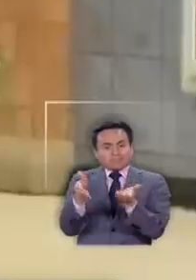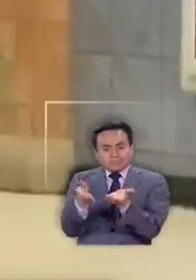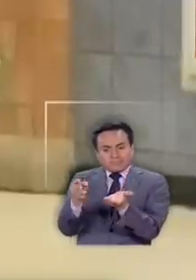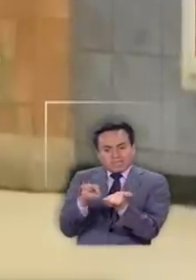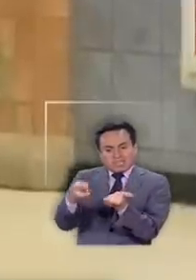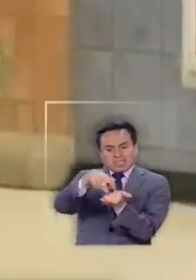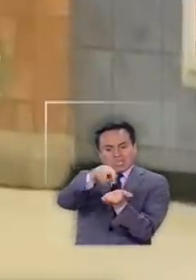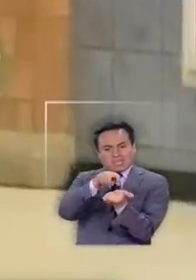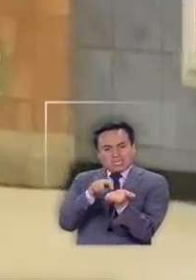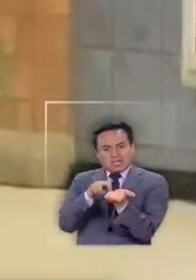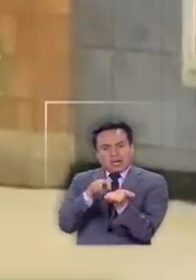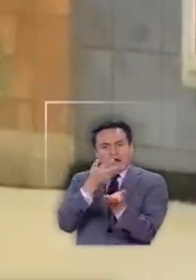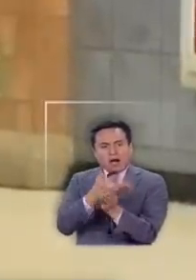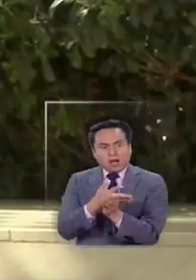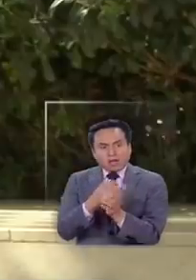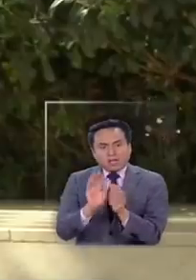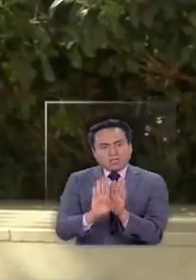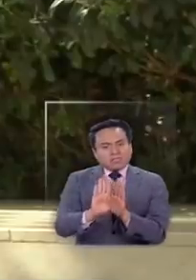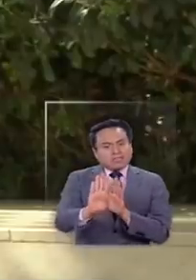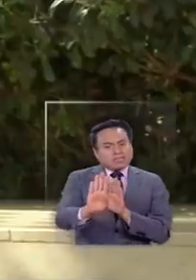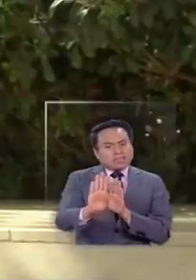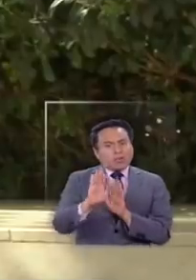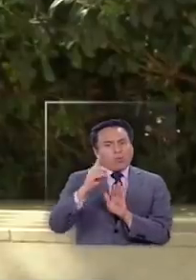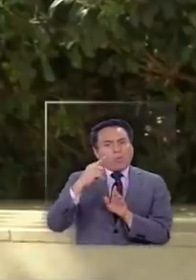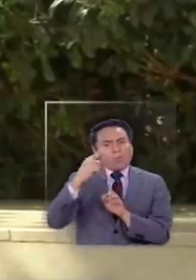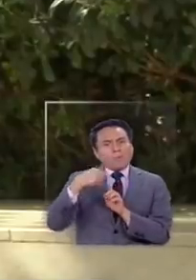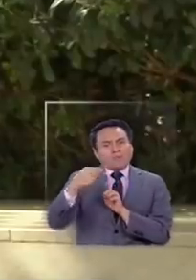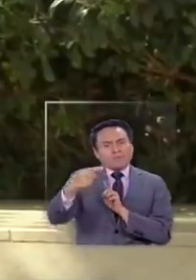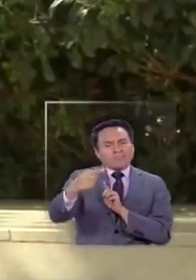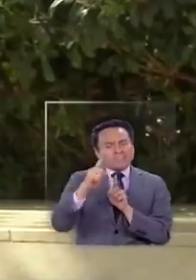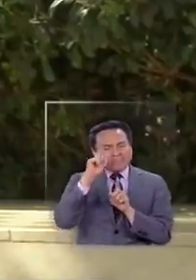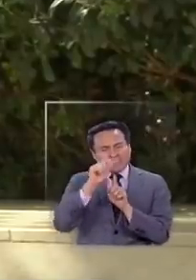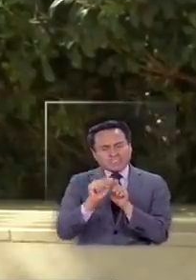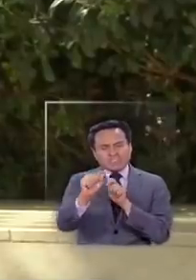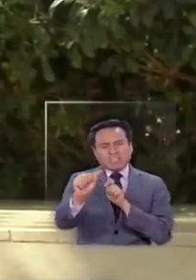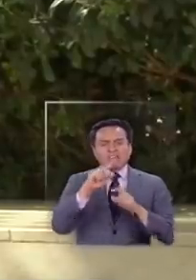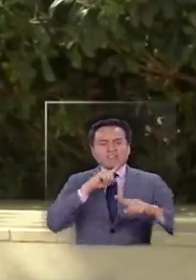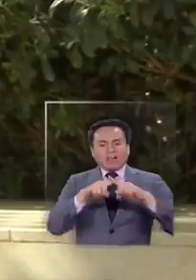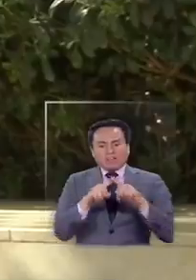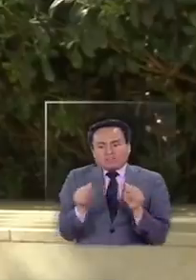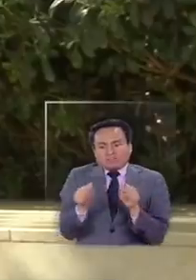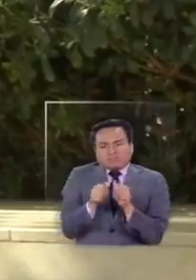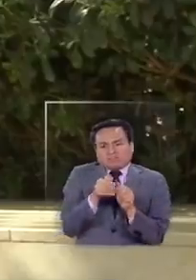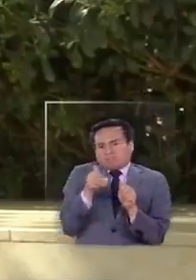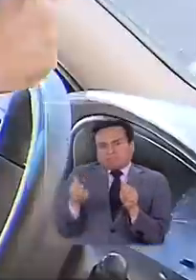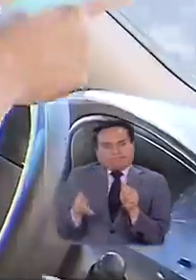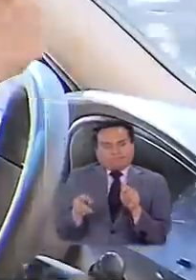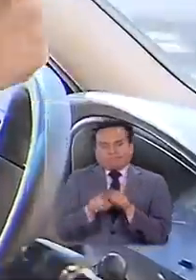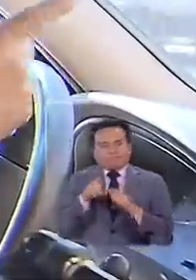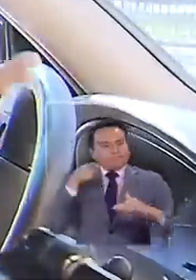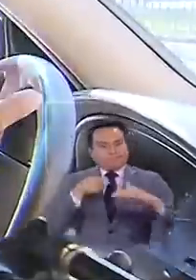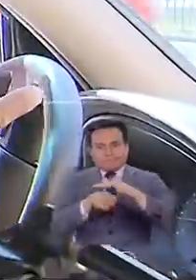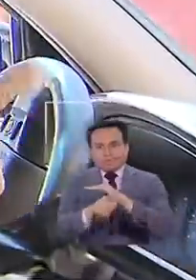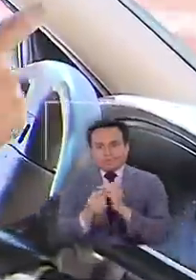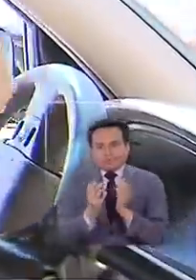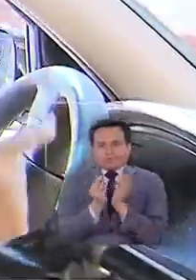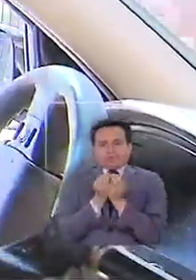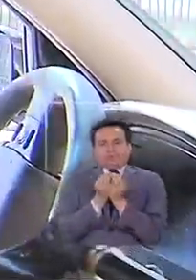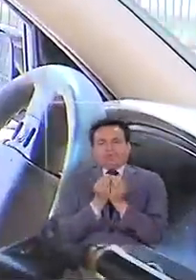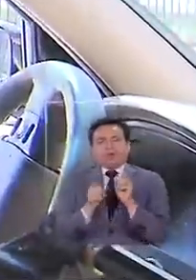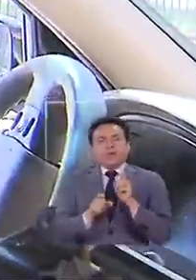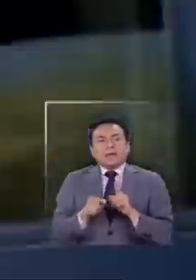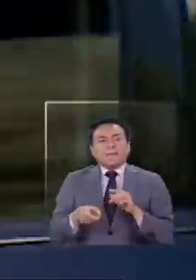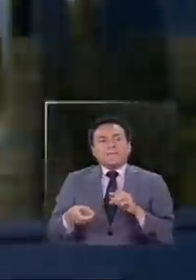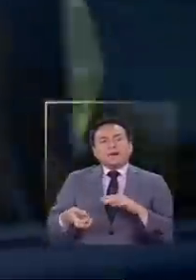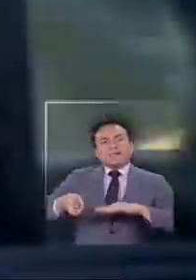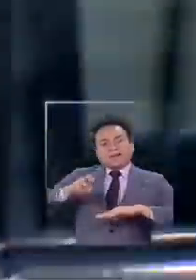de guardar además una distancia social de un metro y medio es muy difícil. en un taxi, en un colectivo, en el metro. Se sube un pasajero, aunque se